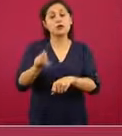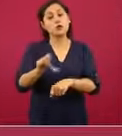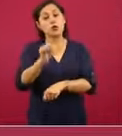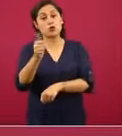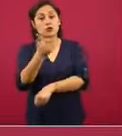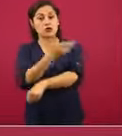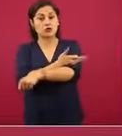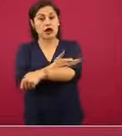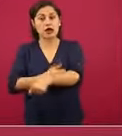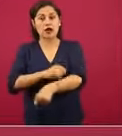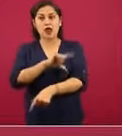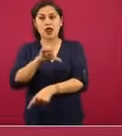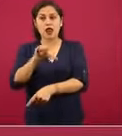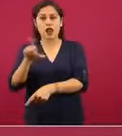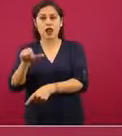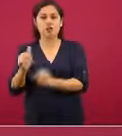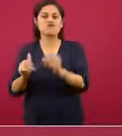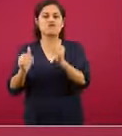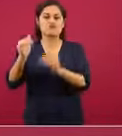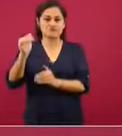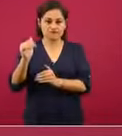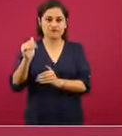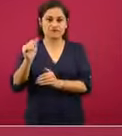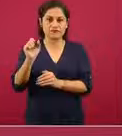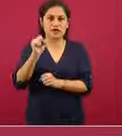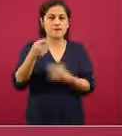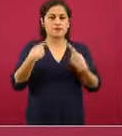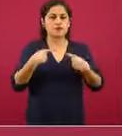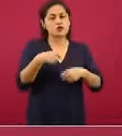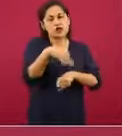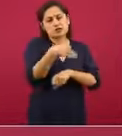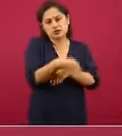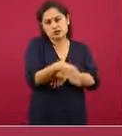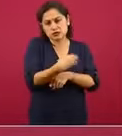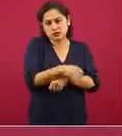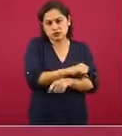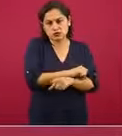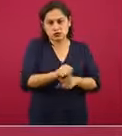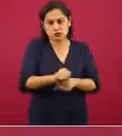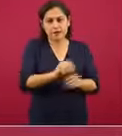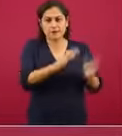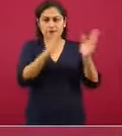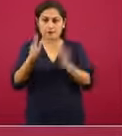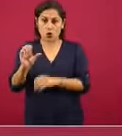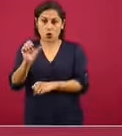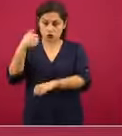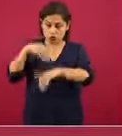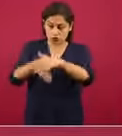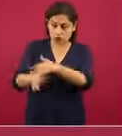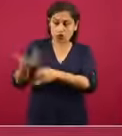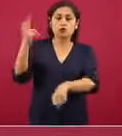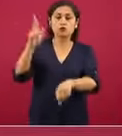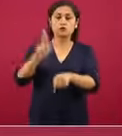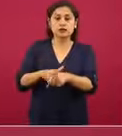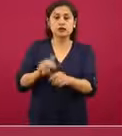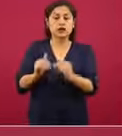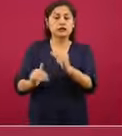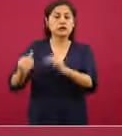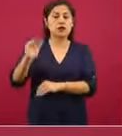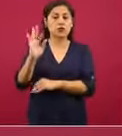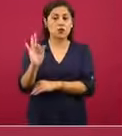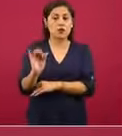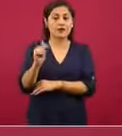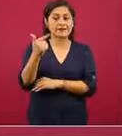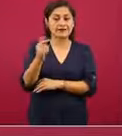incremento en los ambulatorios. Y en los hospitalizados tenemos un mayor incremento, y esto es grave, 47 por ciento va a